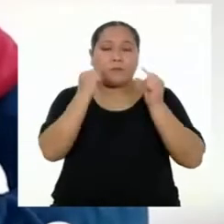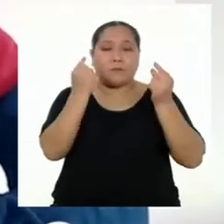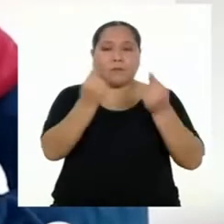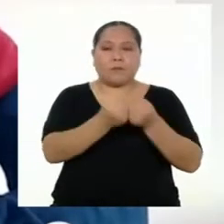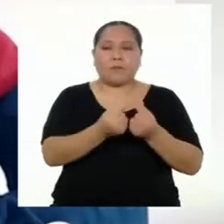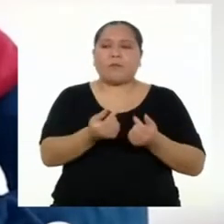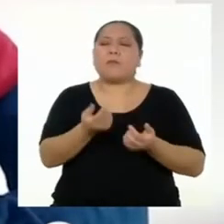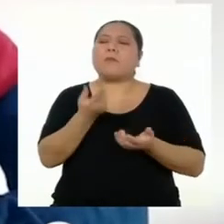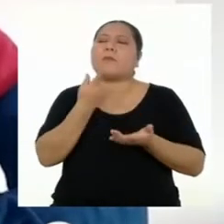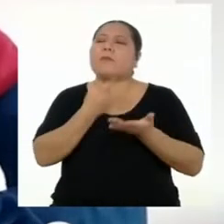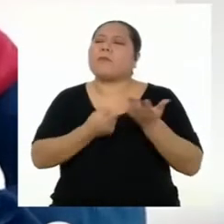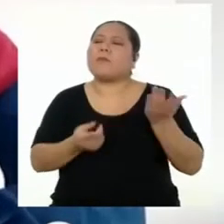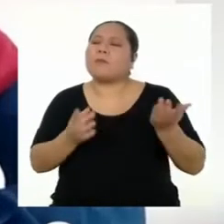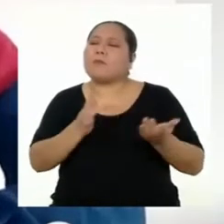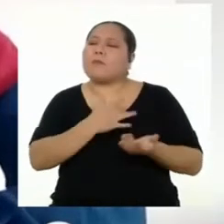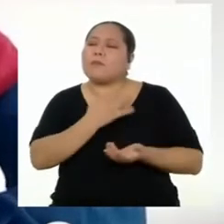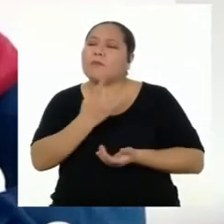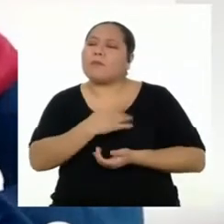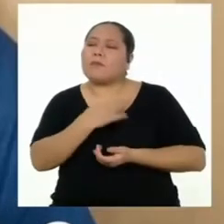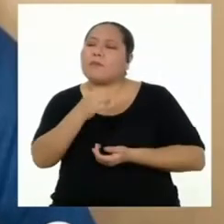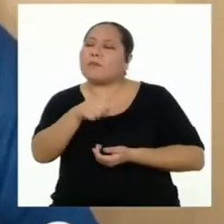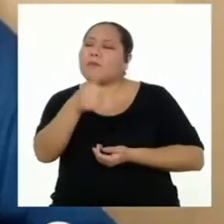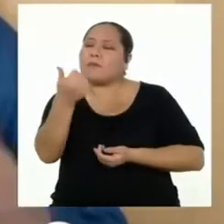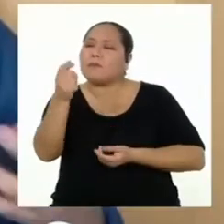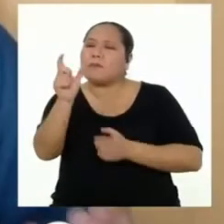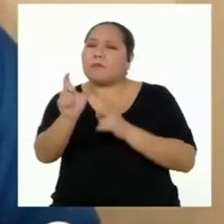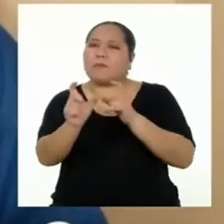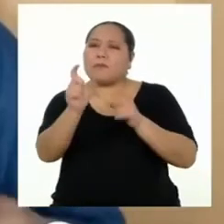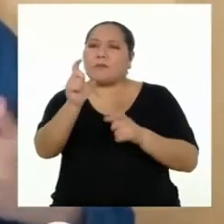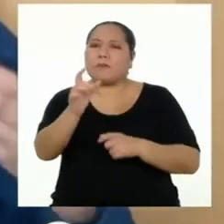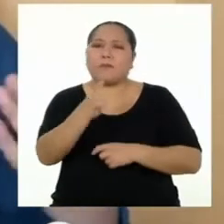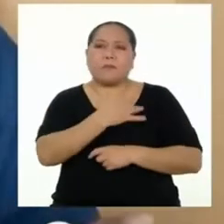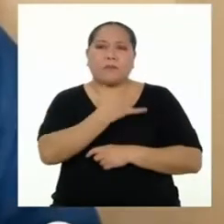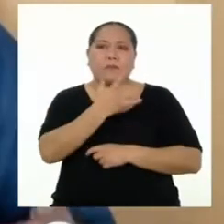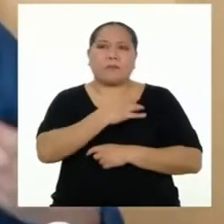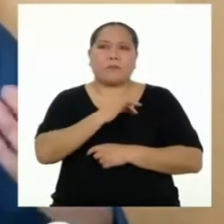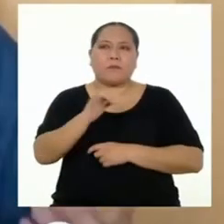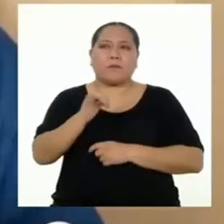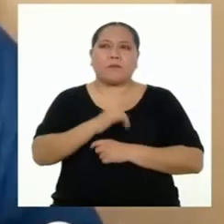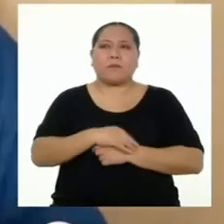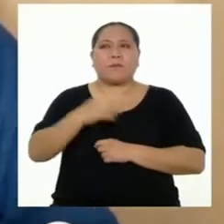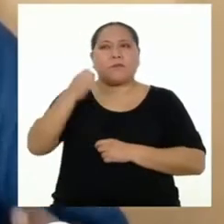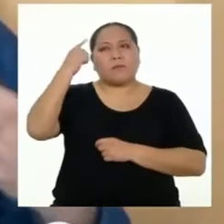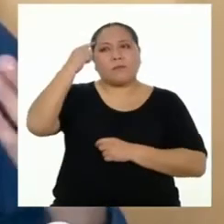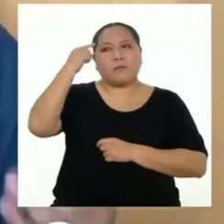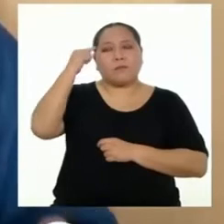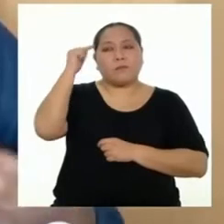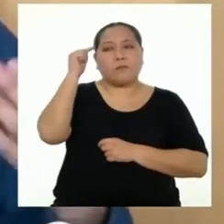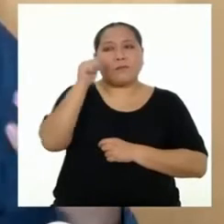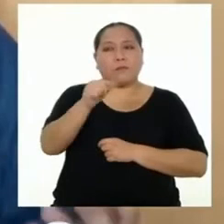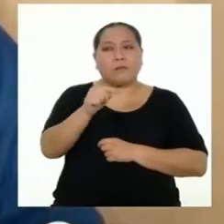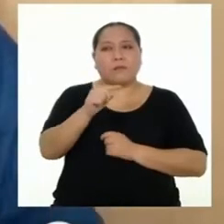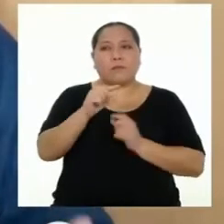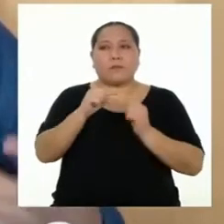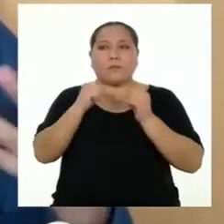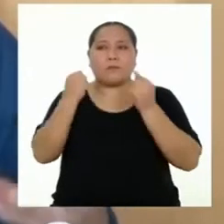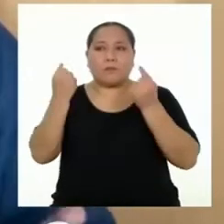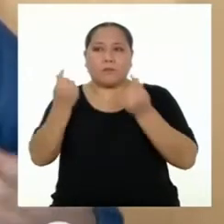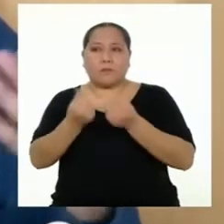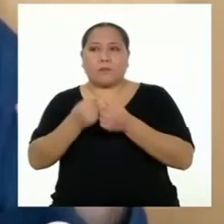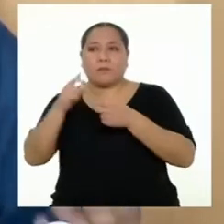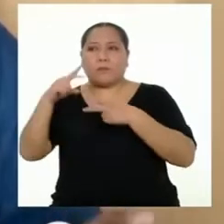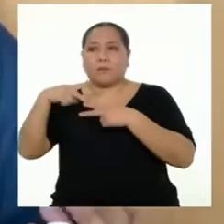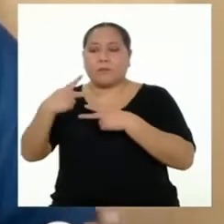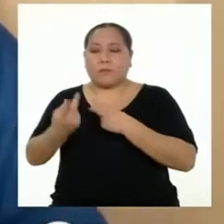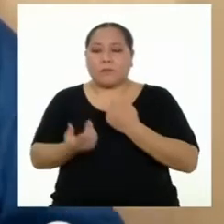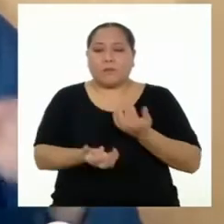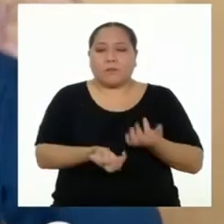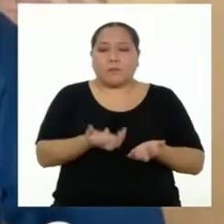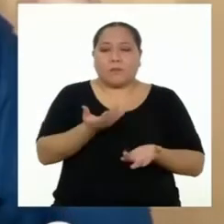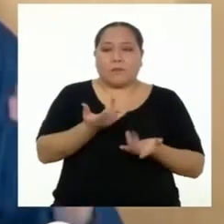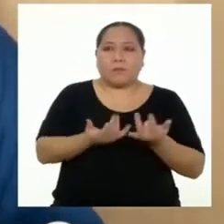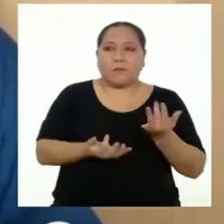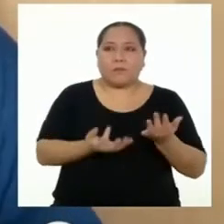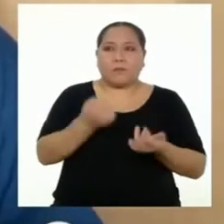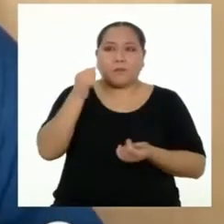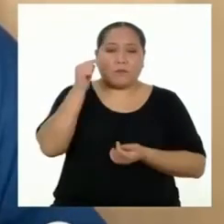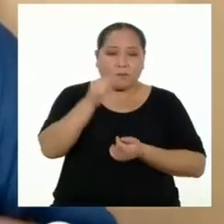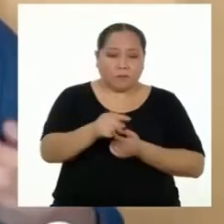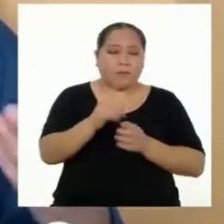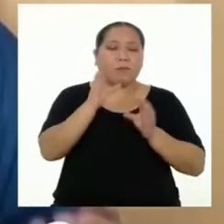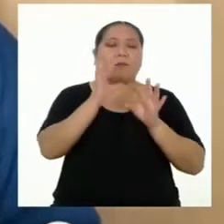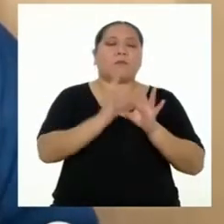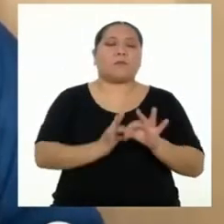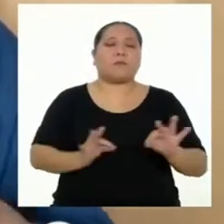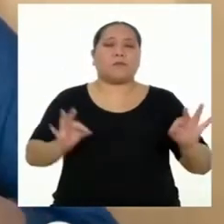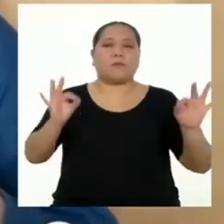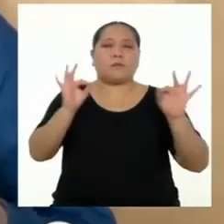sientan los otros, lo sientes como propio. Yo pienso que el punto que presenta el grupo de vecinos que quema la basura es